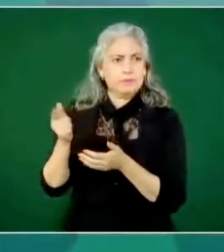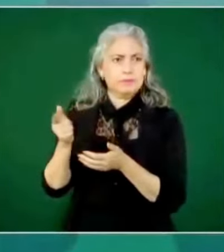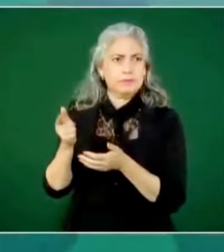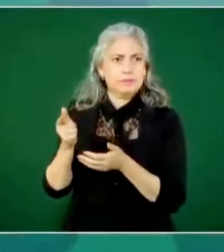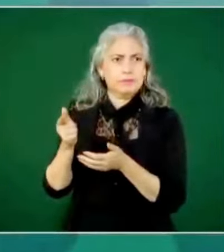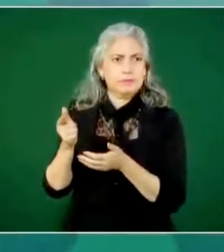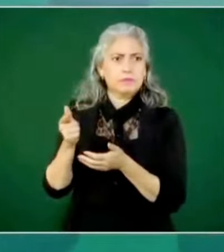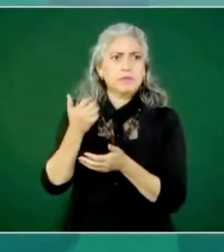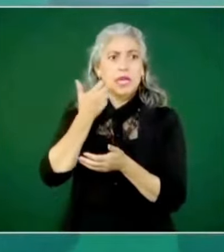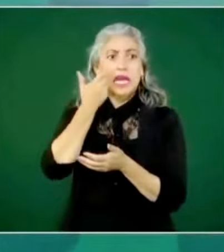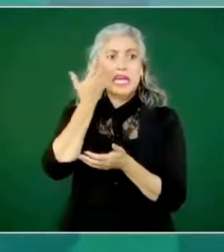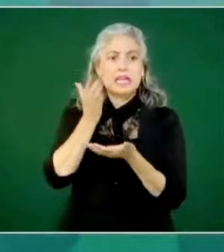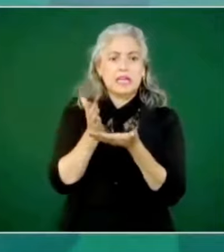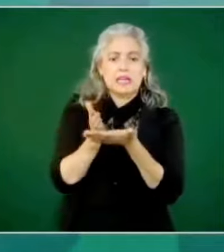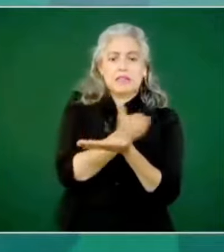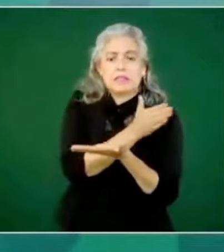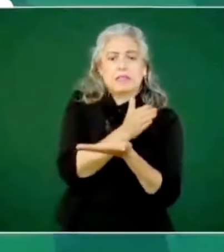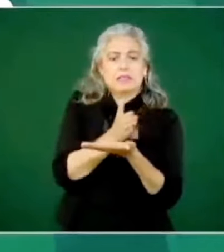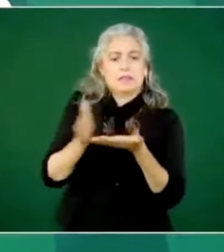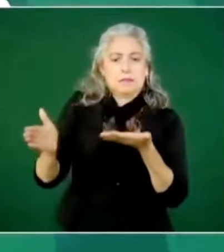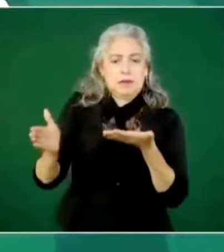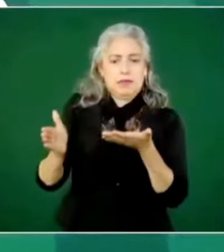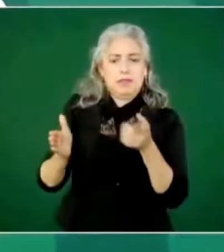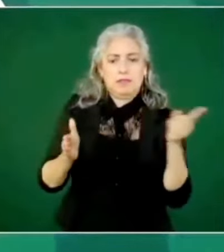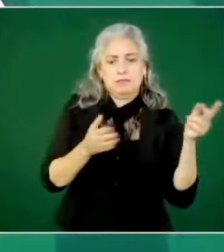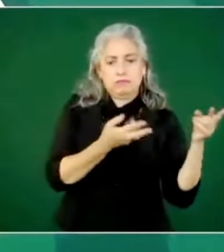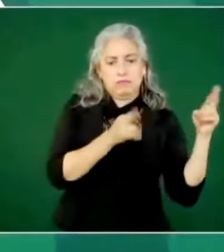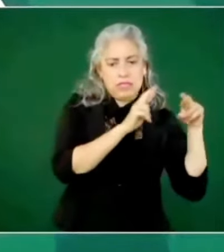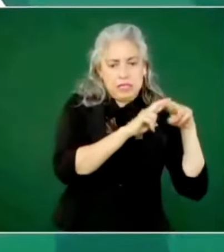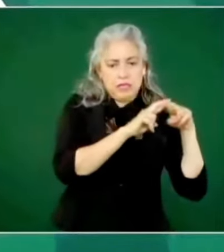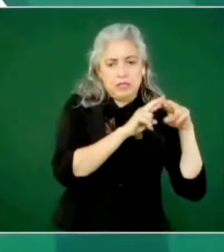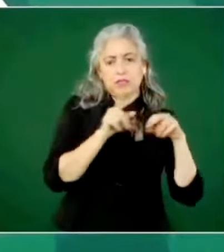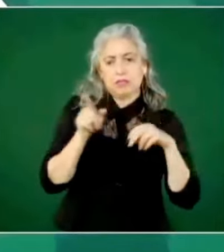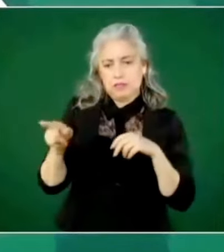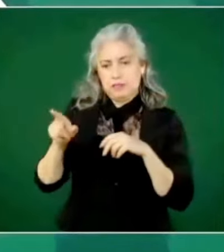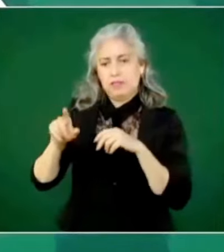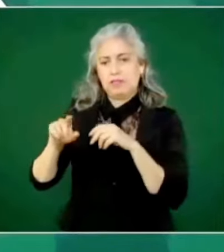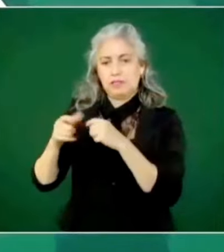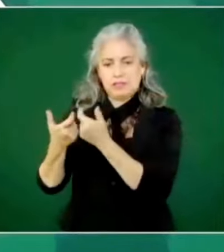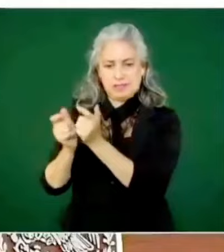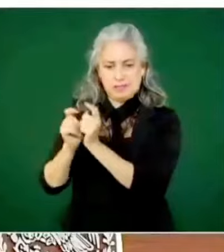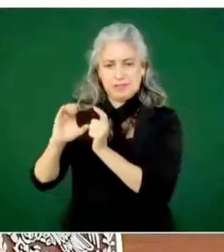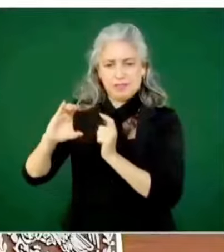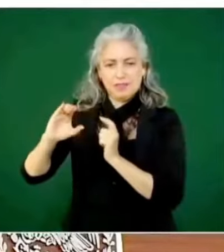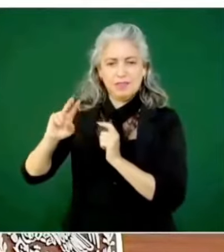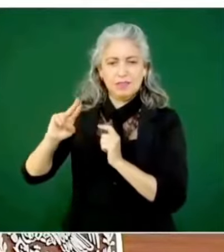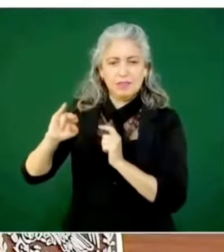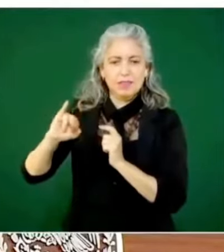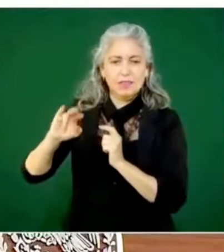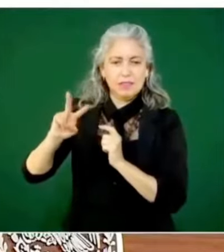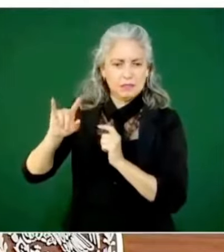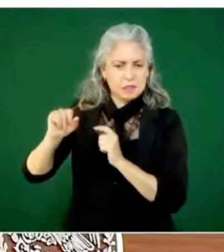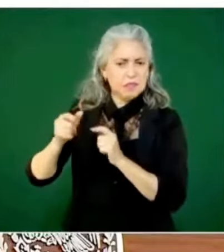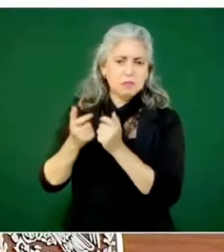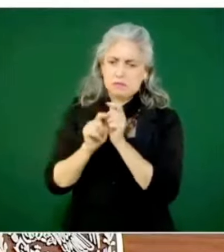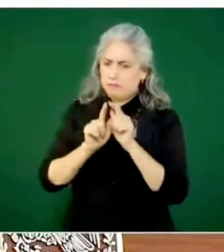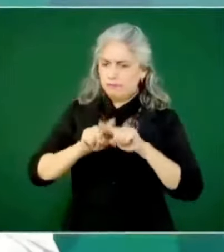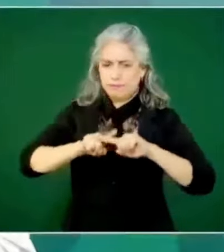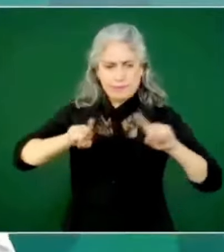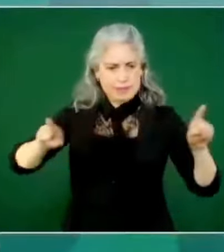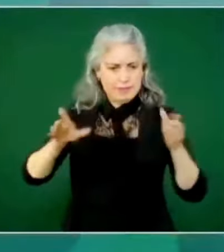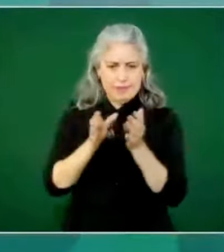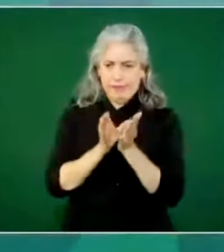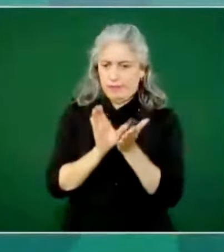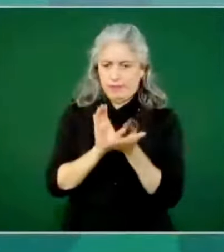lo eclesiástico de lo civil, por aquello de que a Dios lo que es de Dios y al César lo que es del